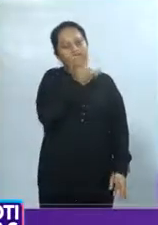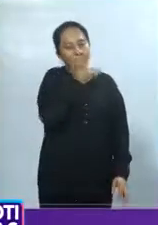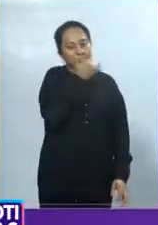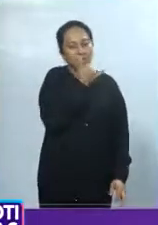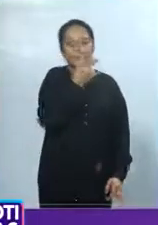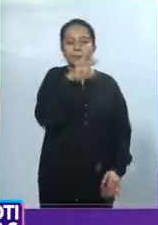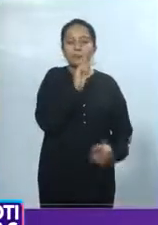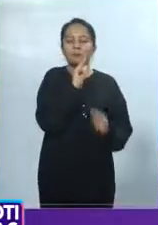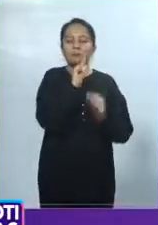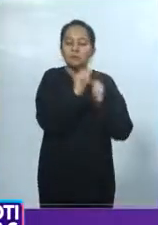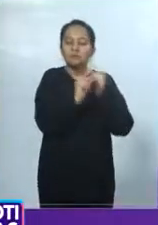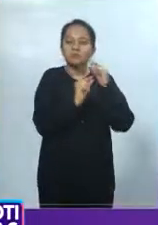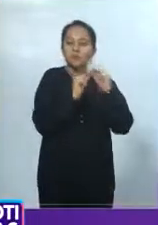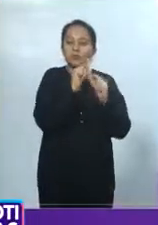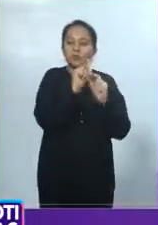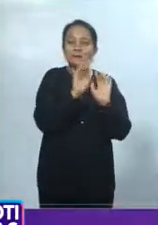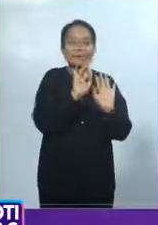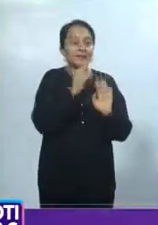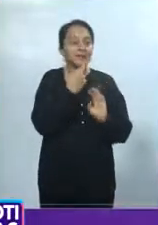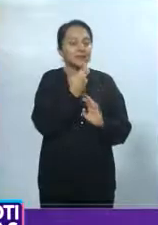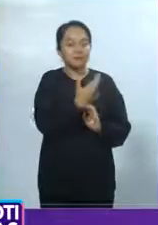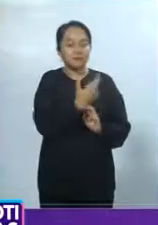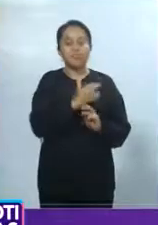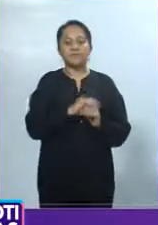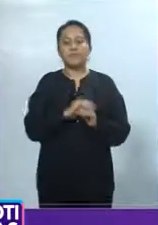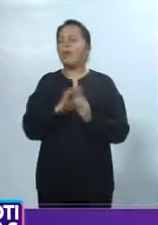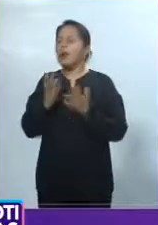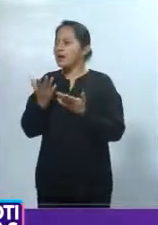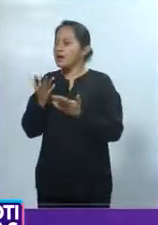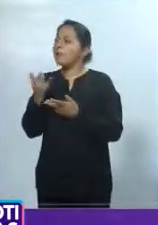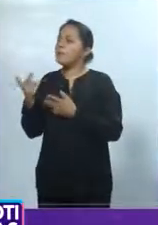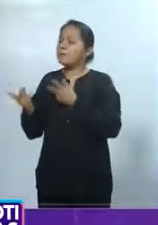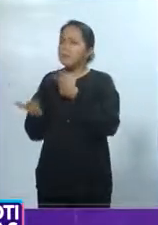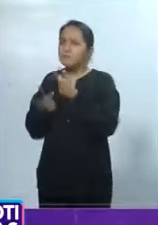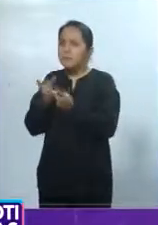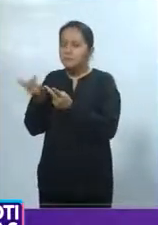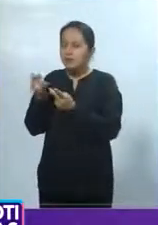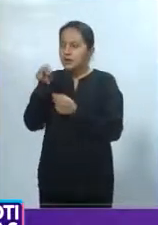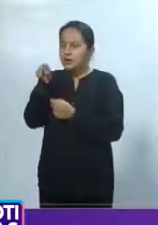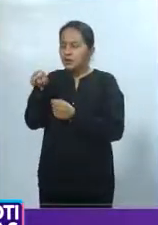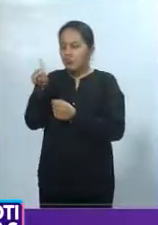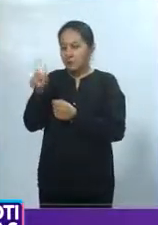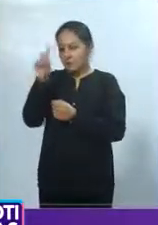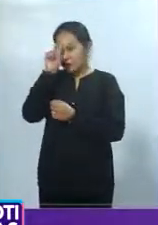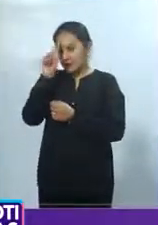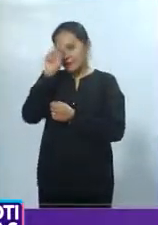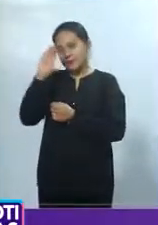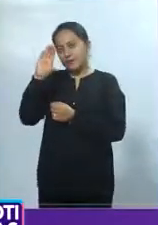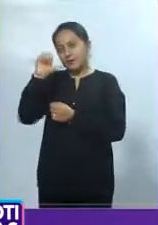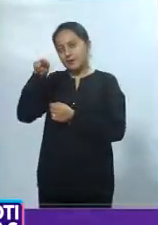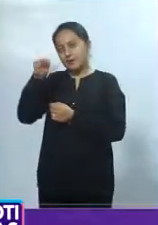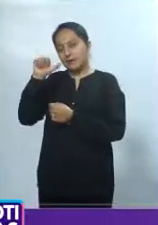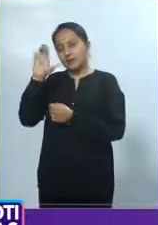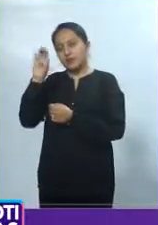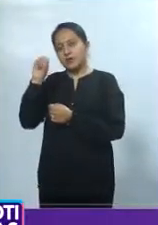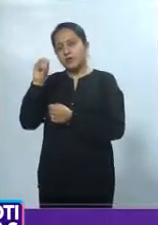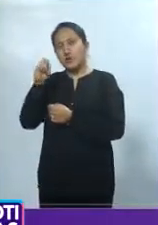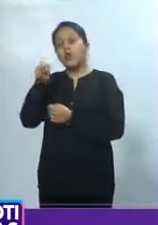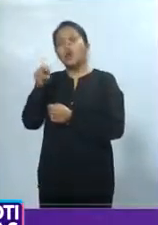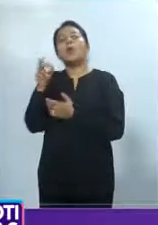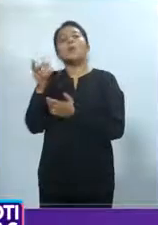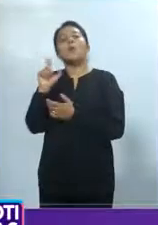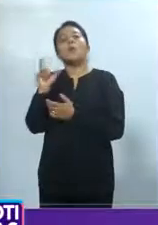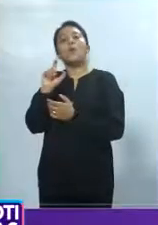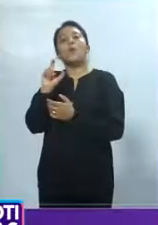de manera paulatina se están resolviendo. Así, dio respuesta a las preguntas que le formularon los consejeros de la Canaco Servitur durante un